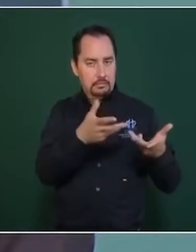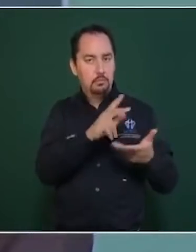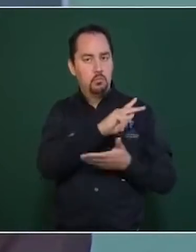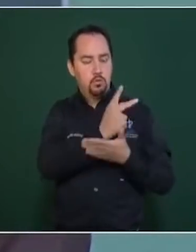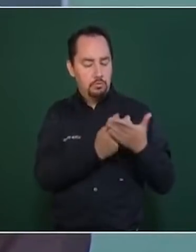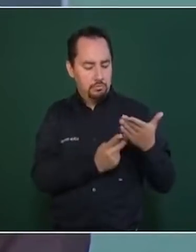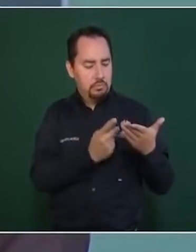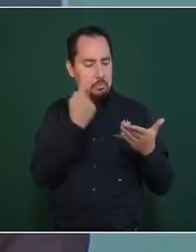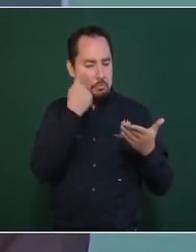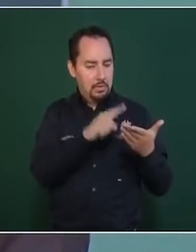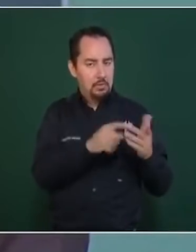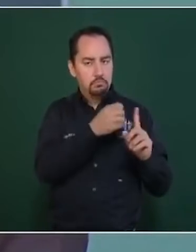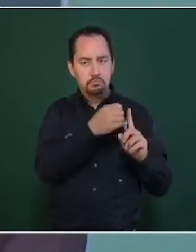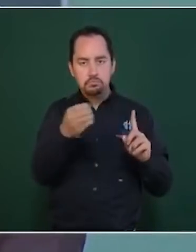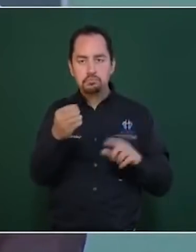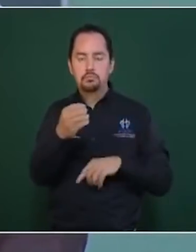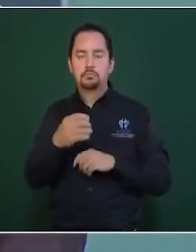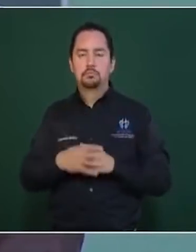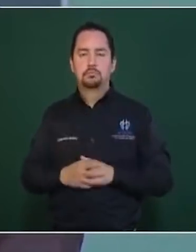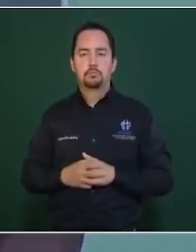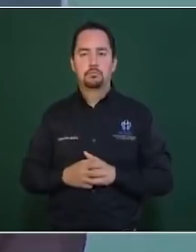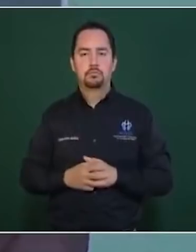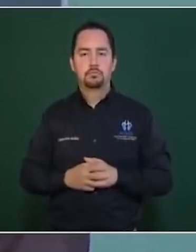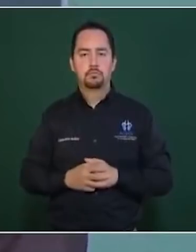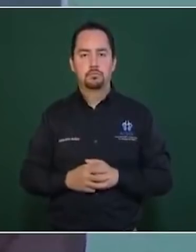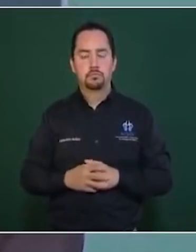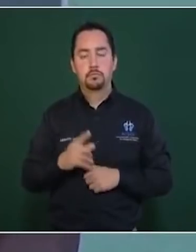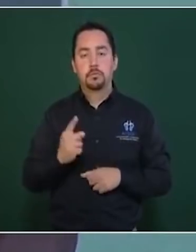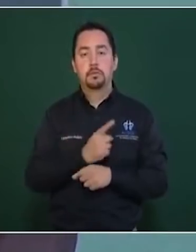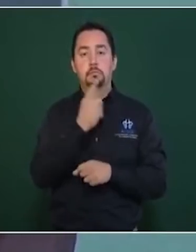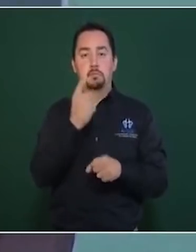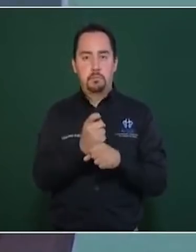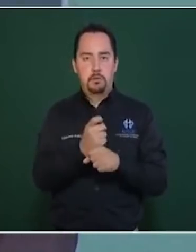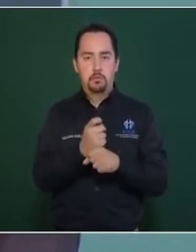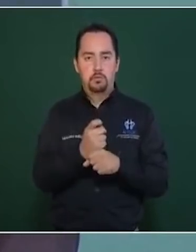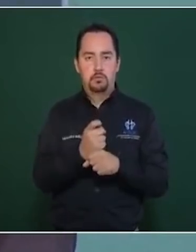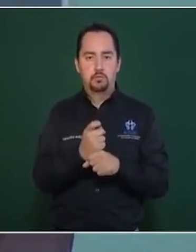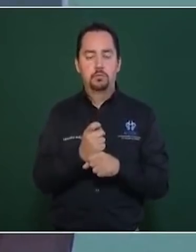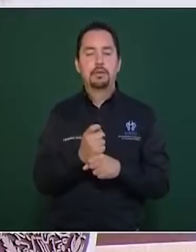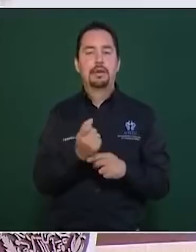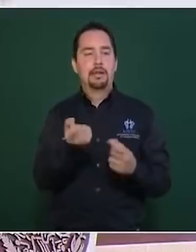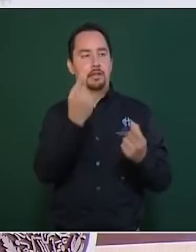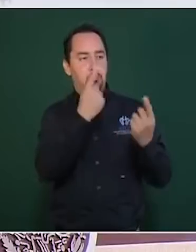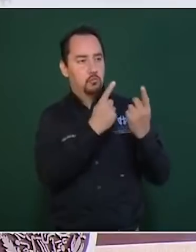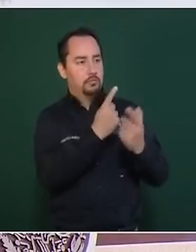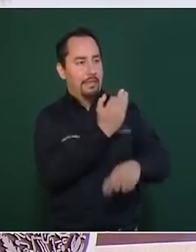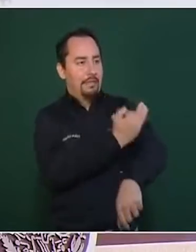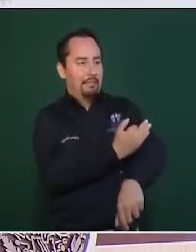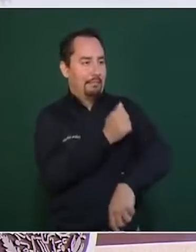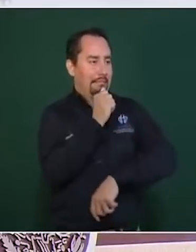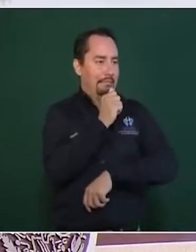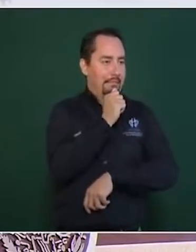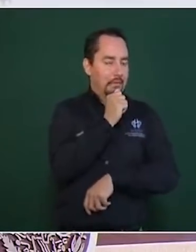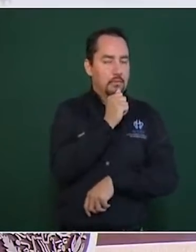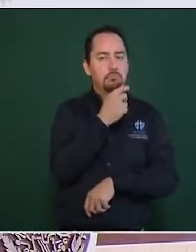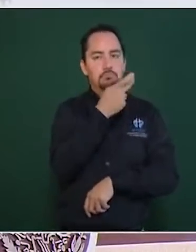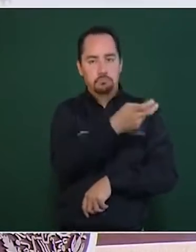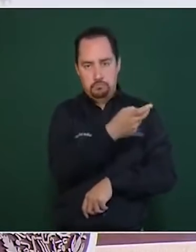el propósito es, primero, rezagados, porque